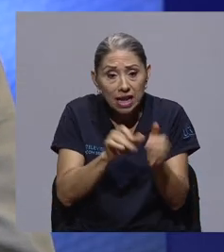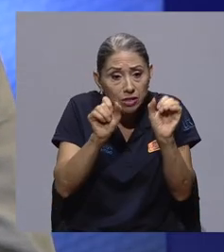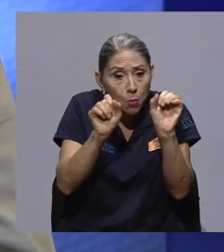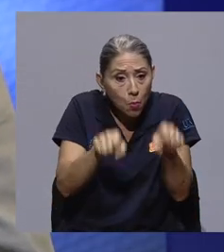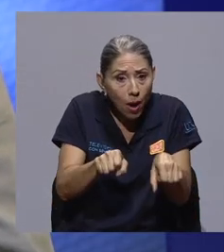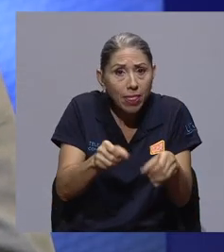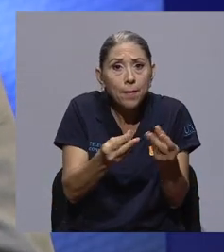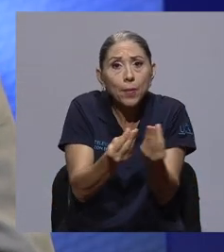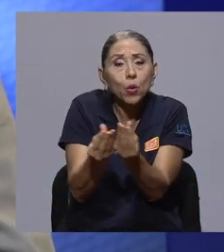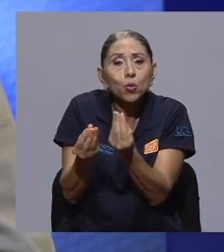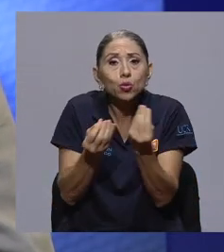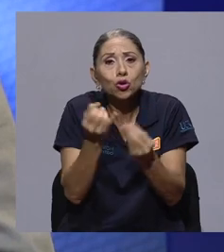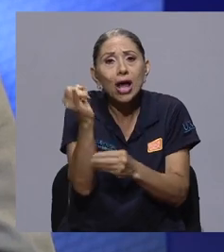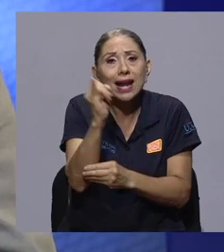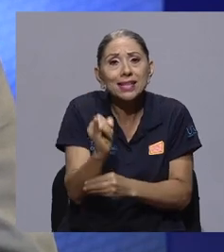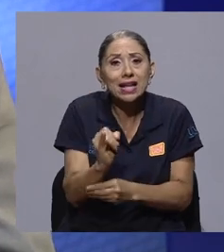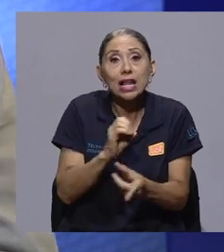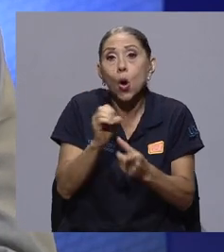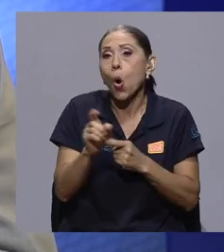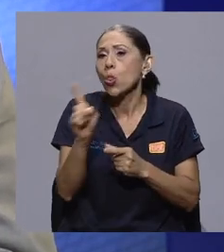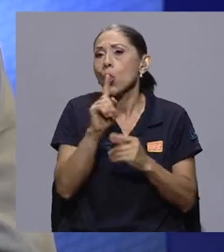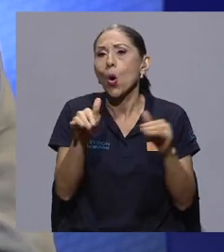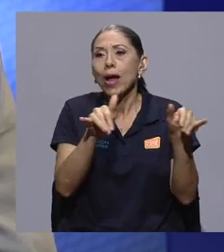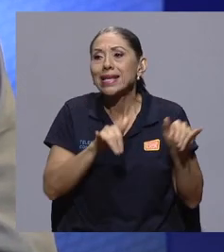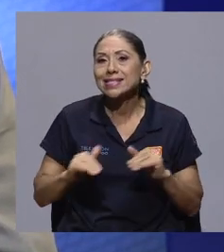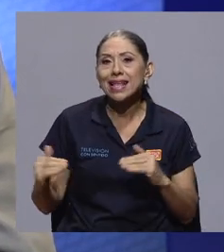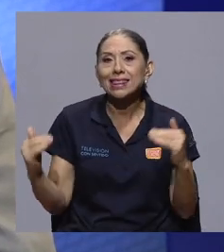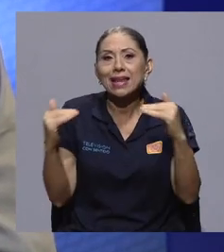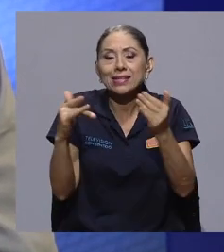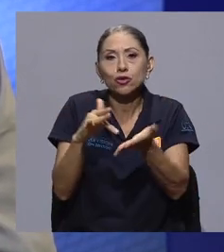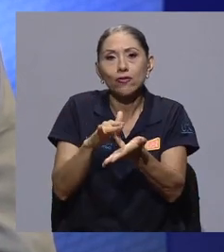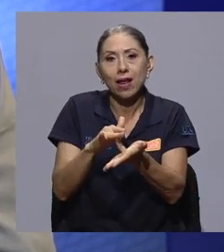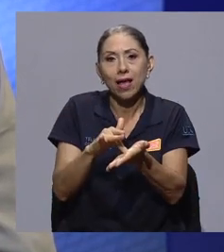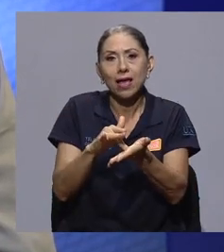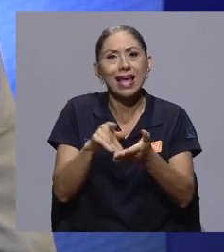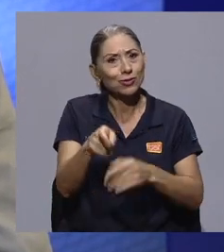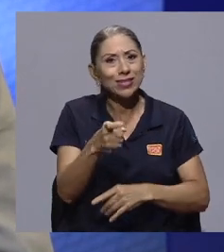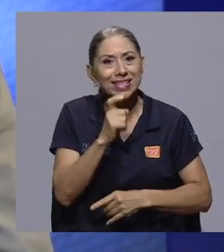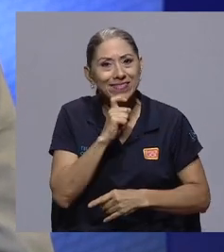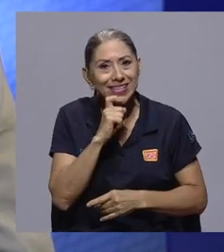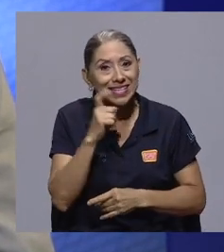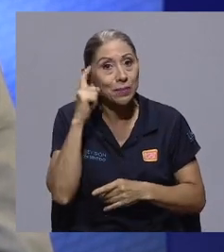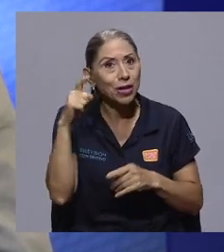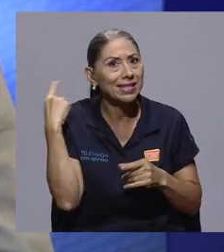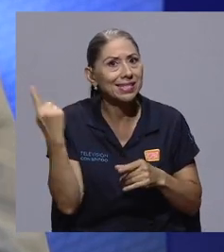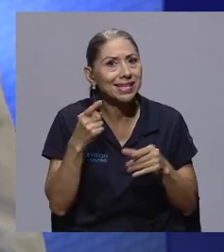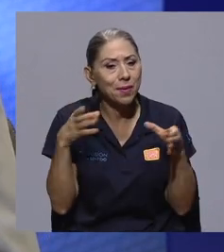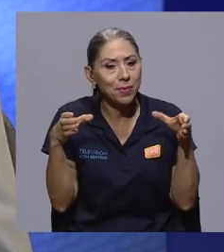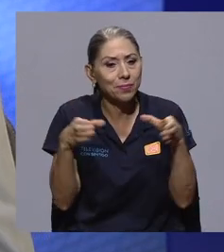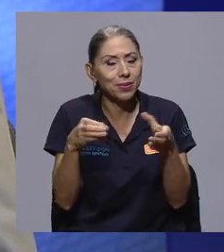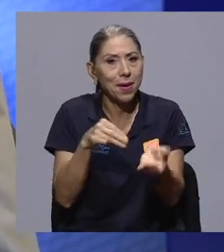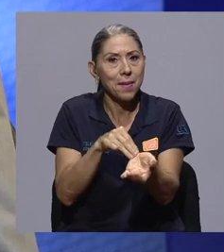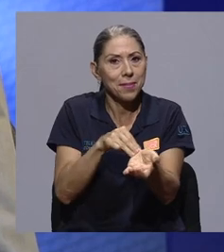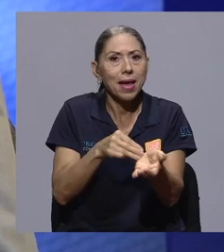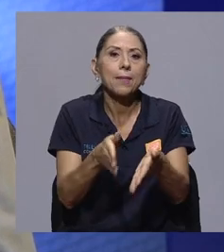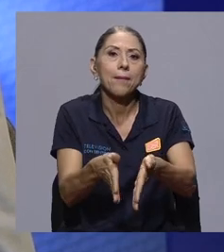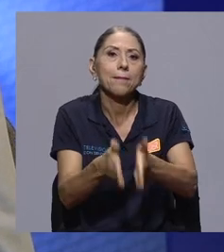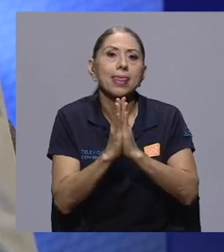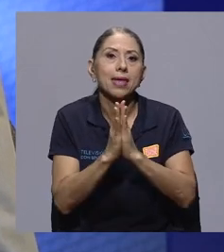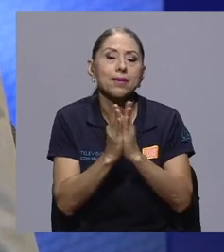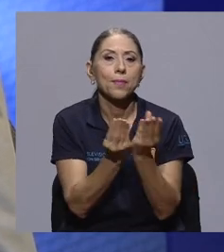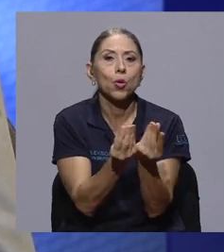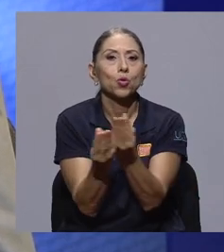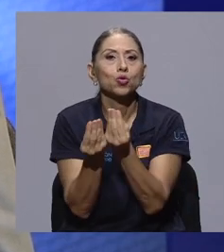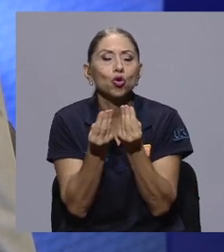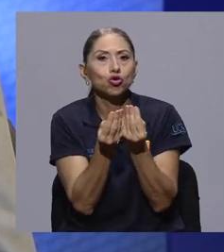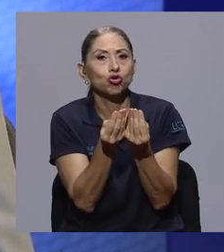estandarizados farmacéuticamente. Eso es difícil porque el gremio médico va a pedir siempre productos farmacéuticos con